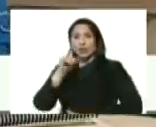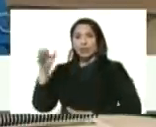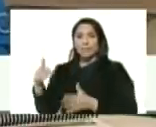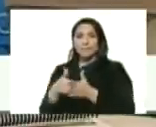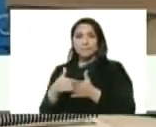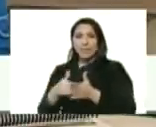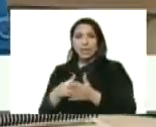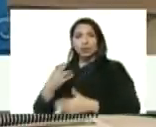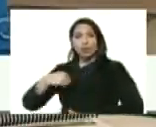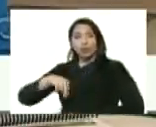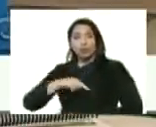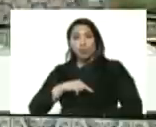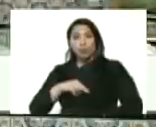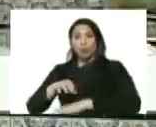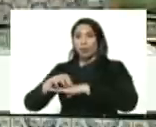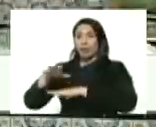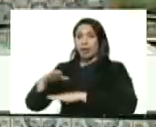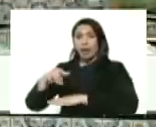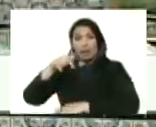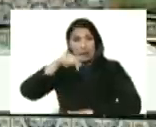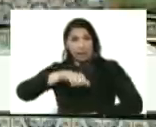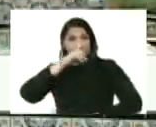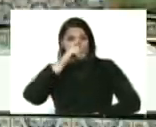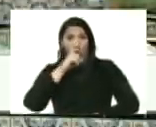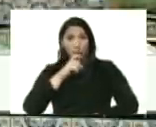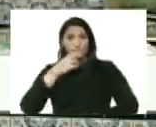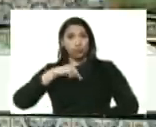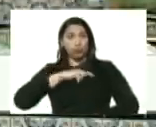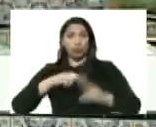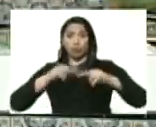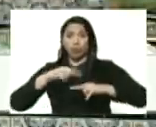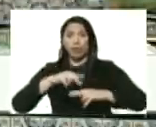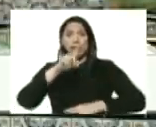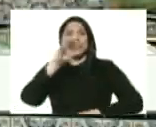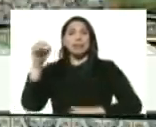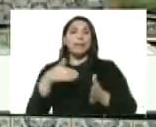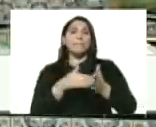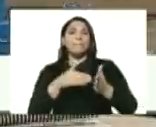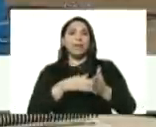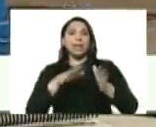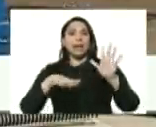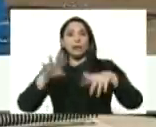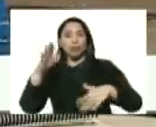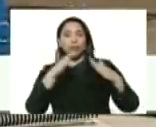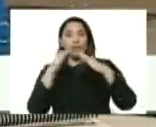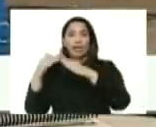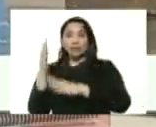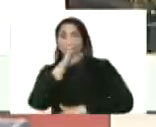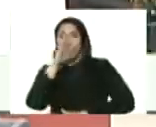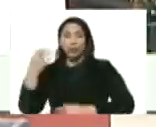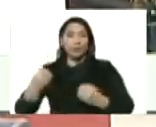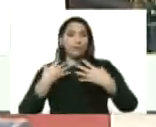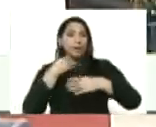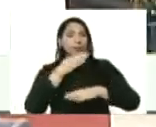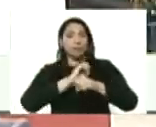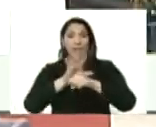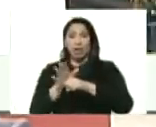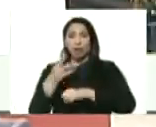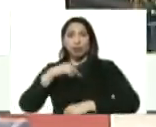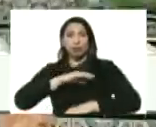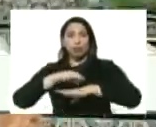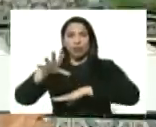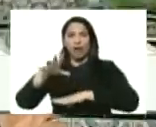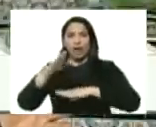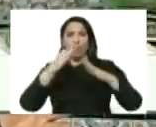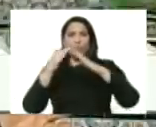nosotros hemos dejado de construir este año hemos construido 100.014 viviendas ya en medio de la pandemia y hemos dejado de construir